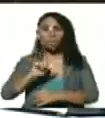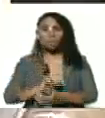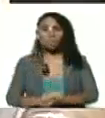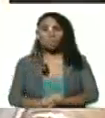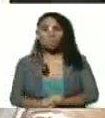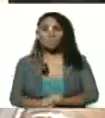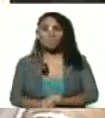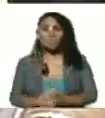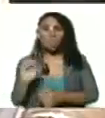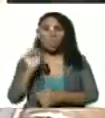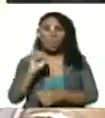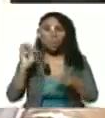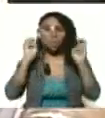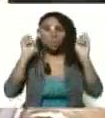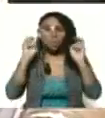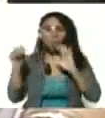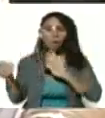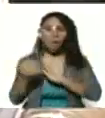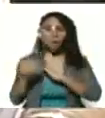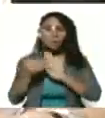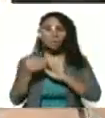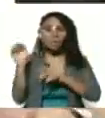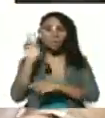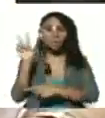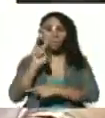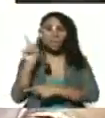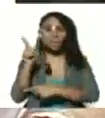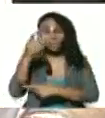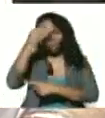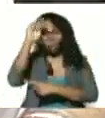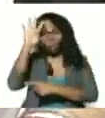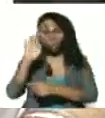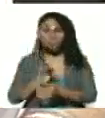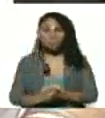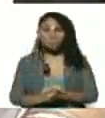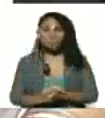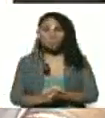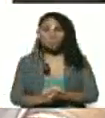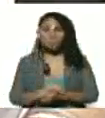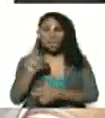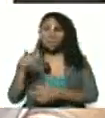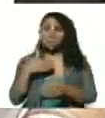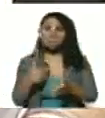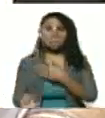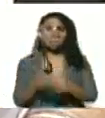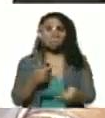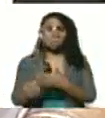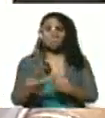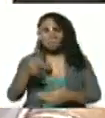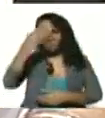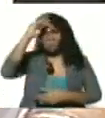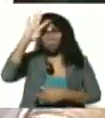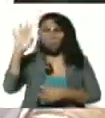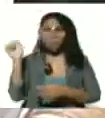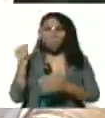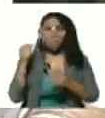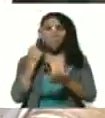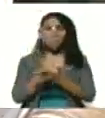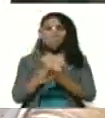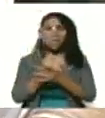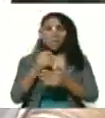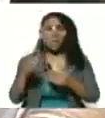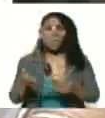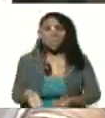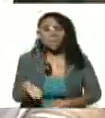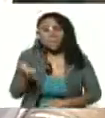con la consigna igual contra Venezuela, sos Cuba, sos Matanza. A ellos no les importa Cuba ni Matanza. Lo que les importaba